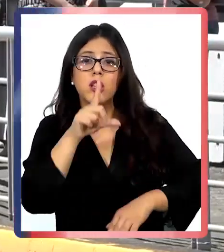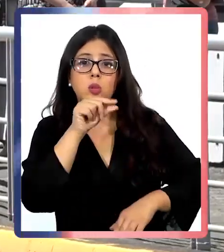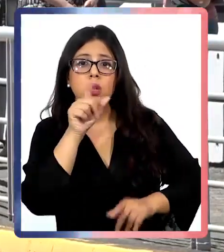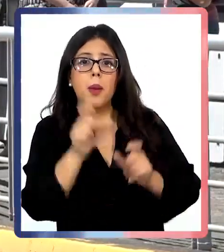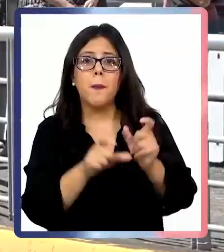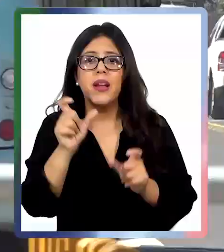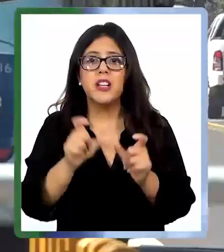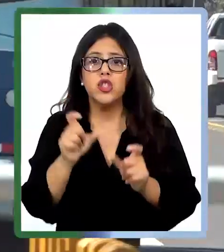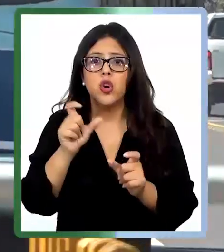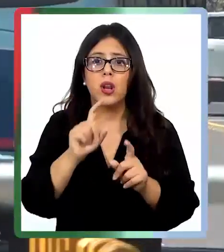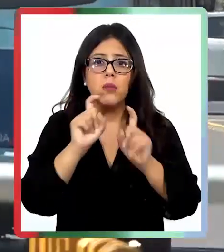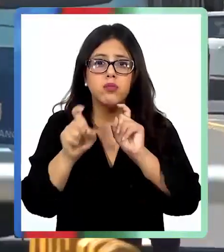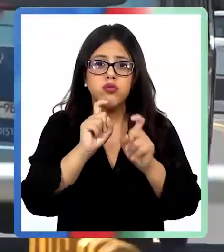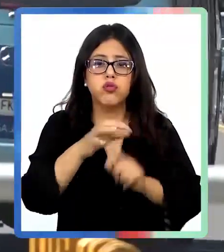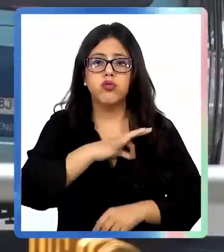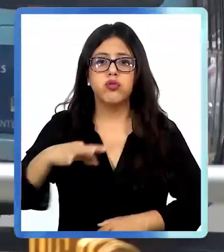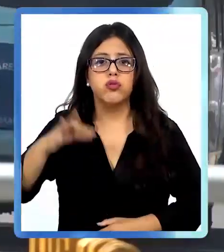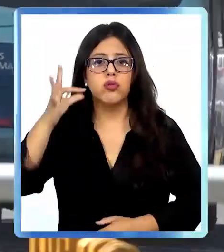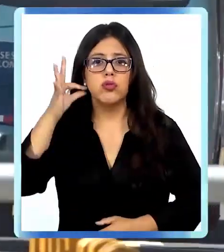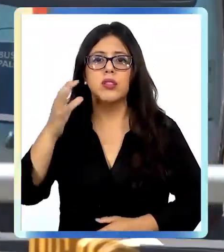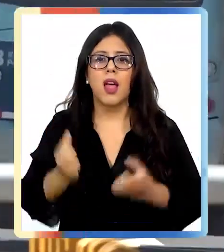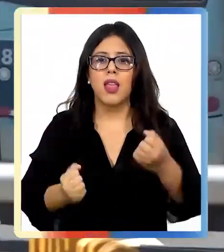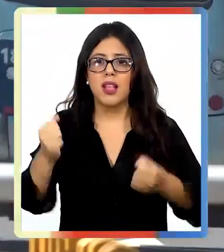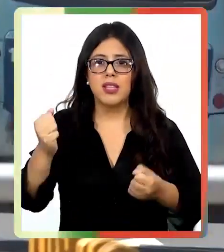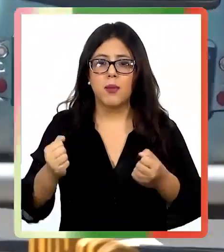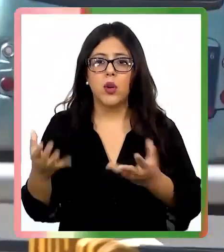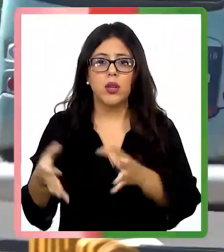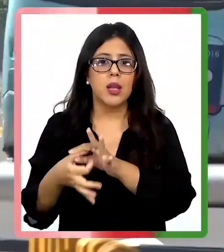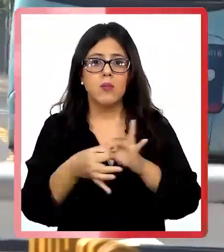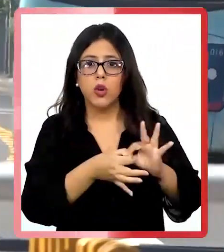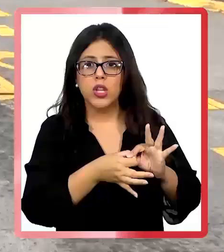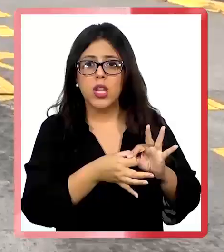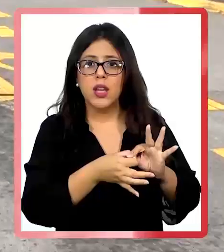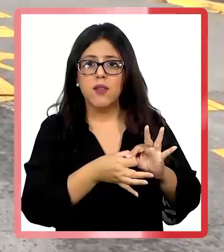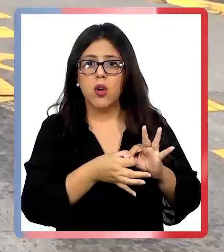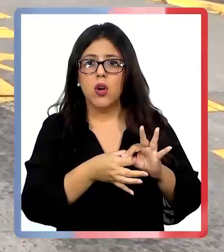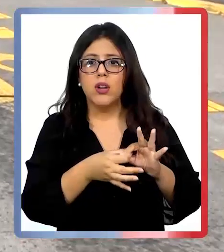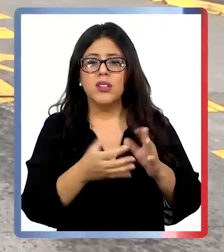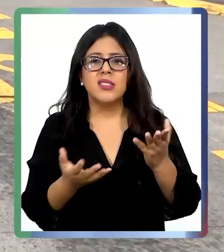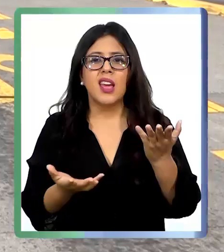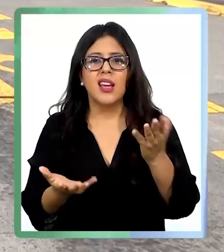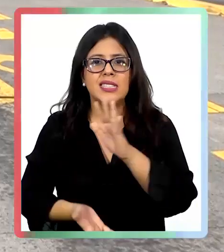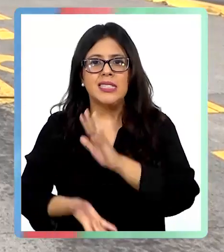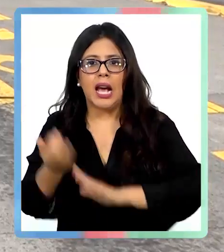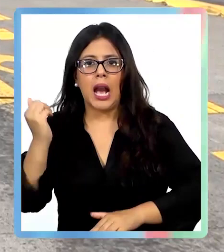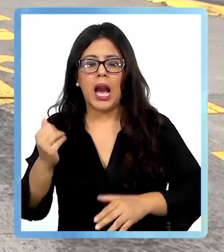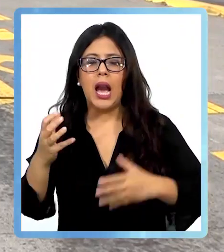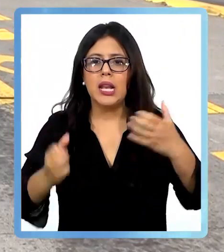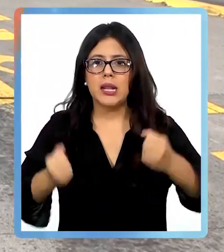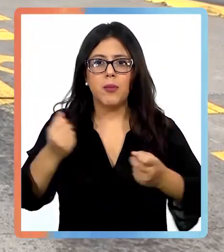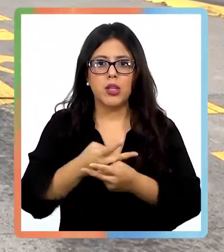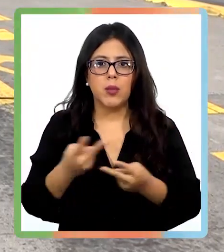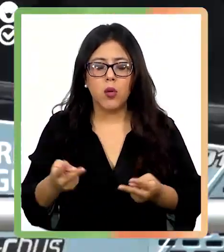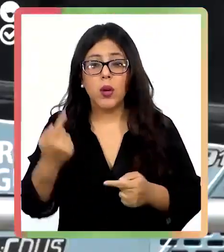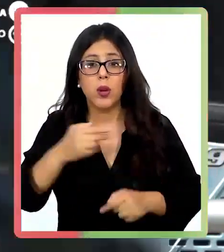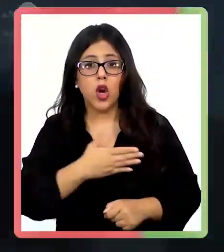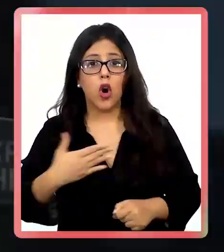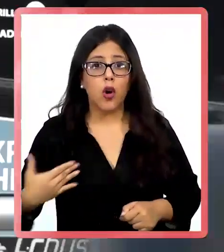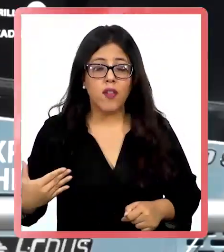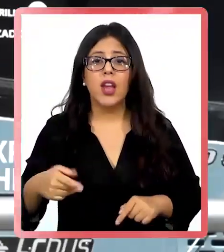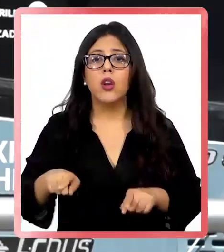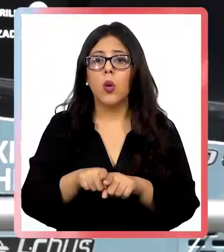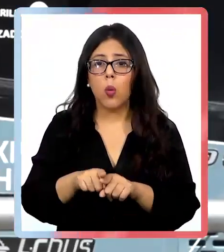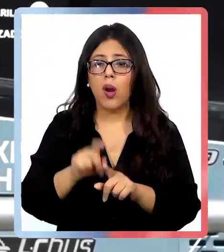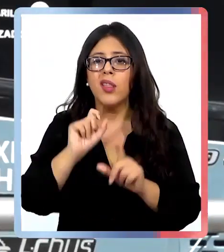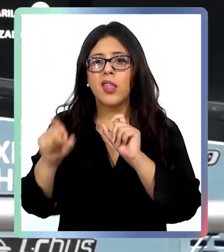Twitter, las personas emplazaron a la ministra de Transporte por un supuesto retiro arbitrario de las máquinas. El gobierno tuvo que